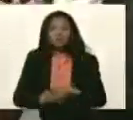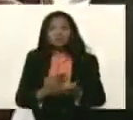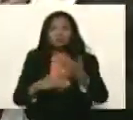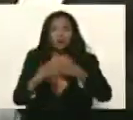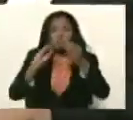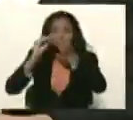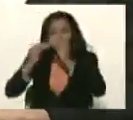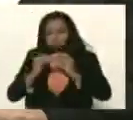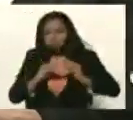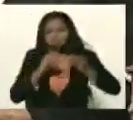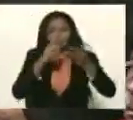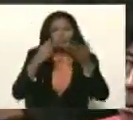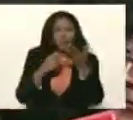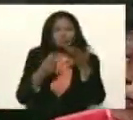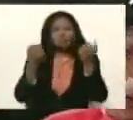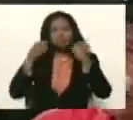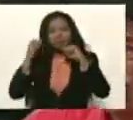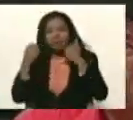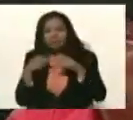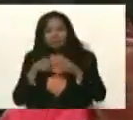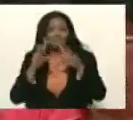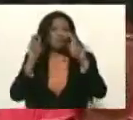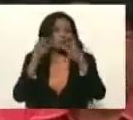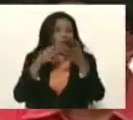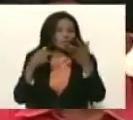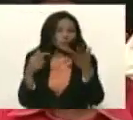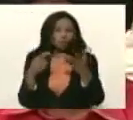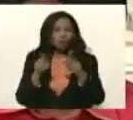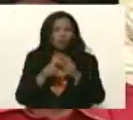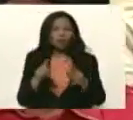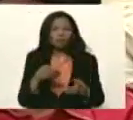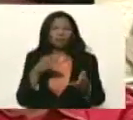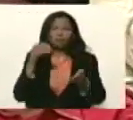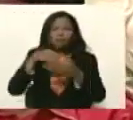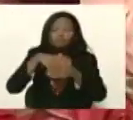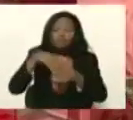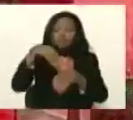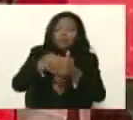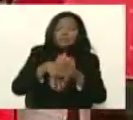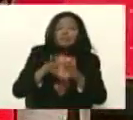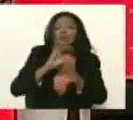vamos, ajustando cosas, ensayos, cosas nuevas, meternos en el plan,